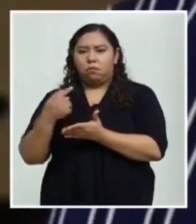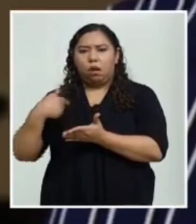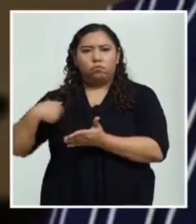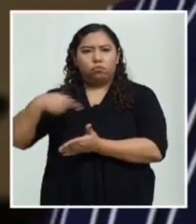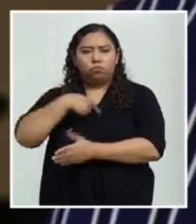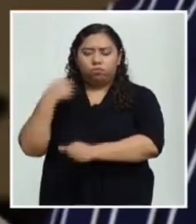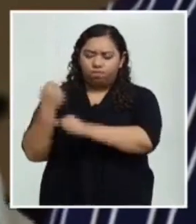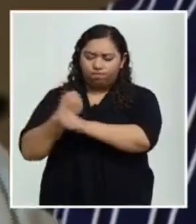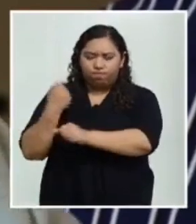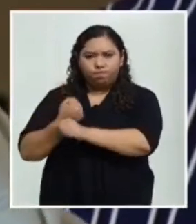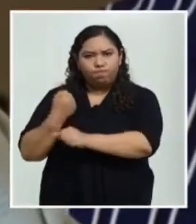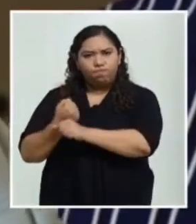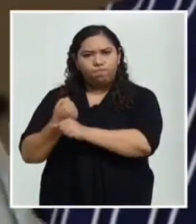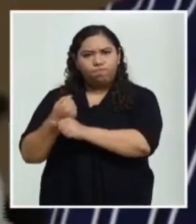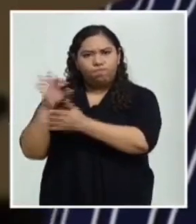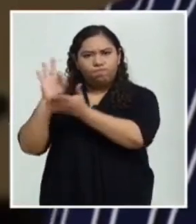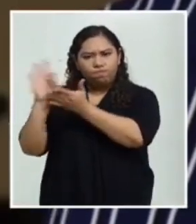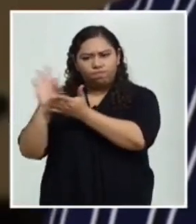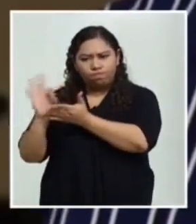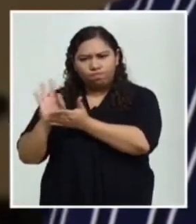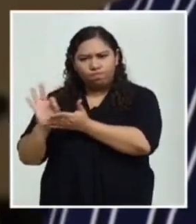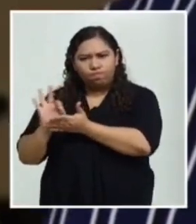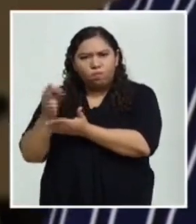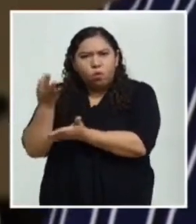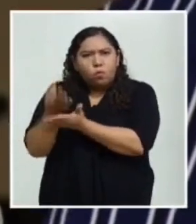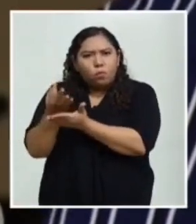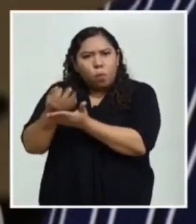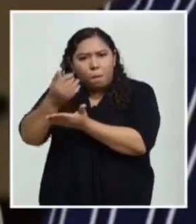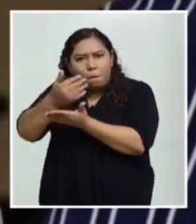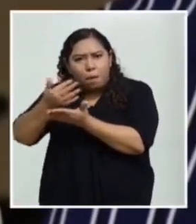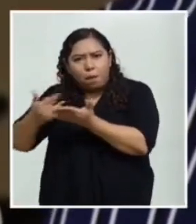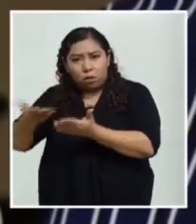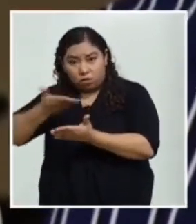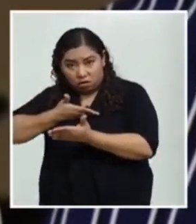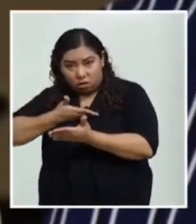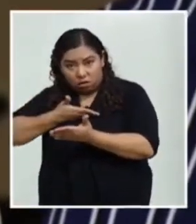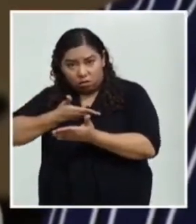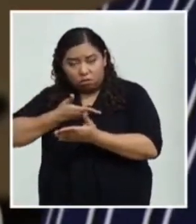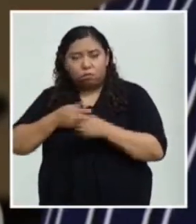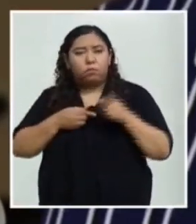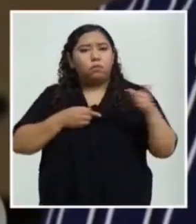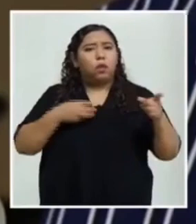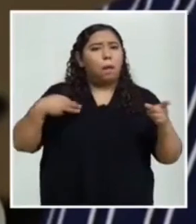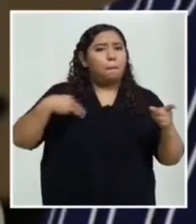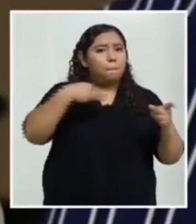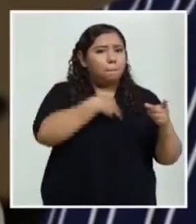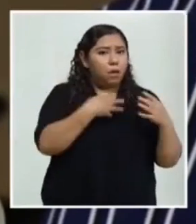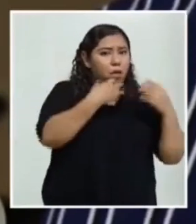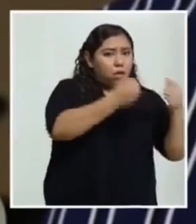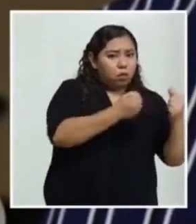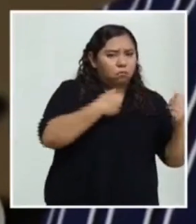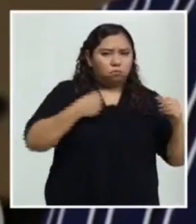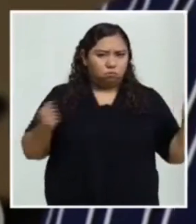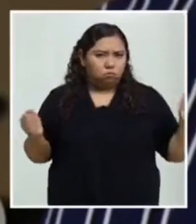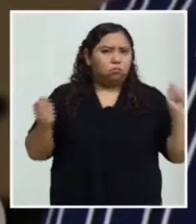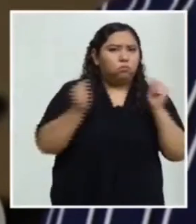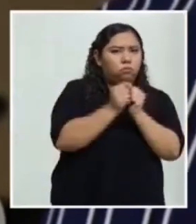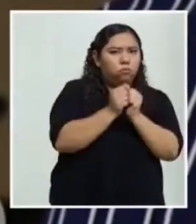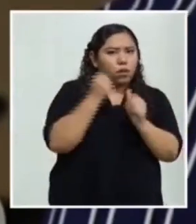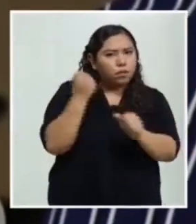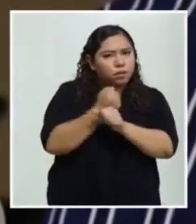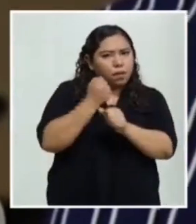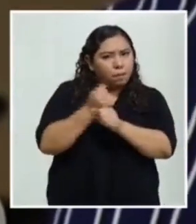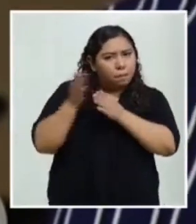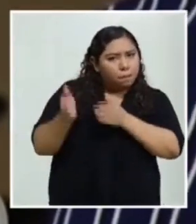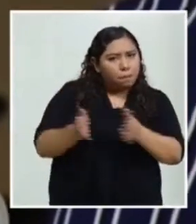lo que es el contacto para la compra directa de vacunas adicionales a las casas